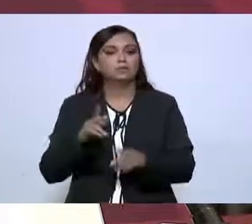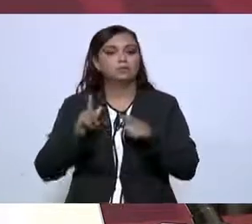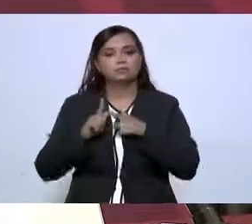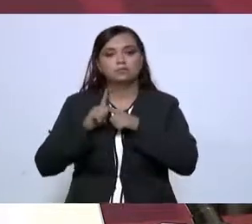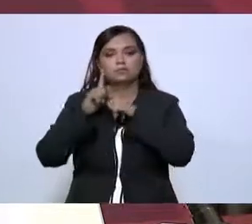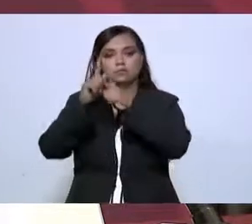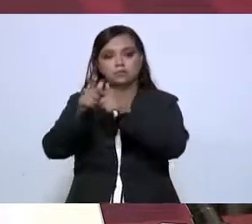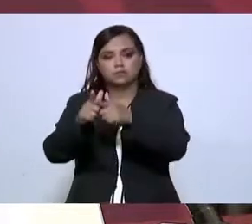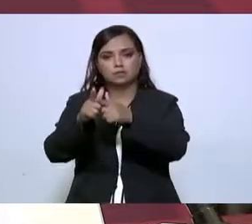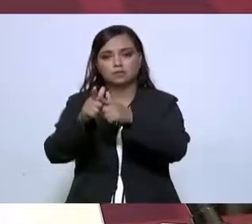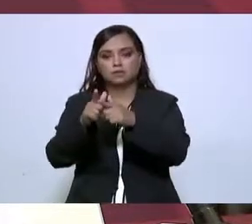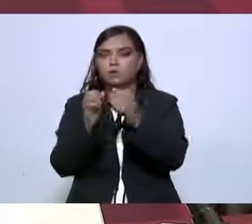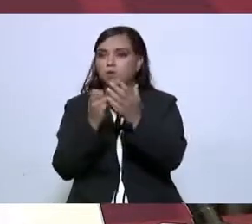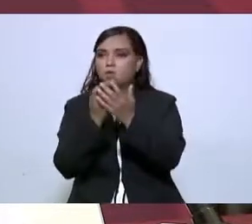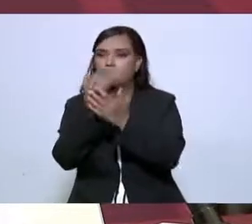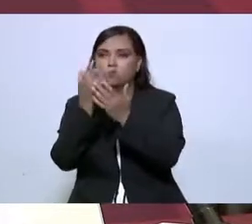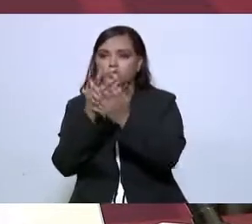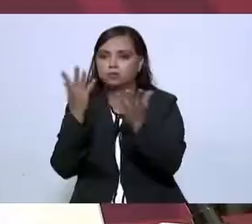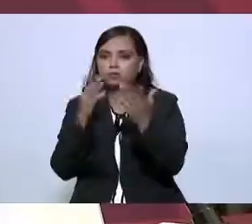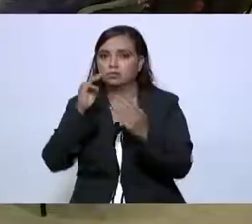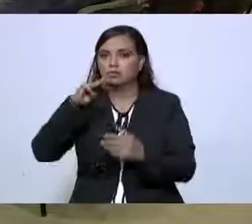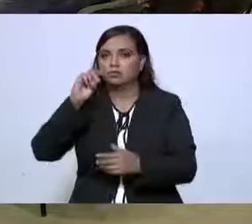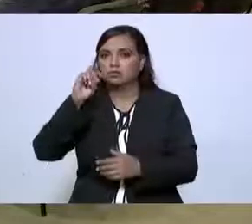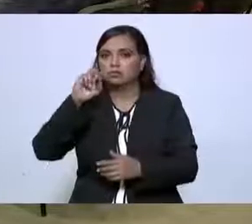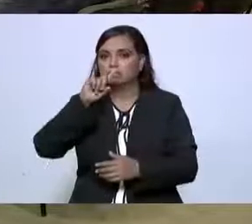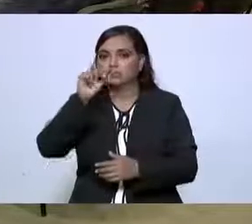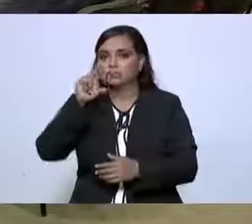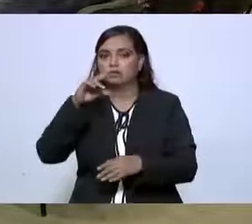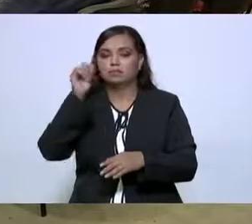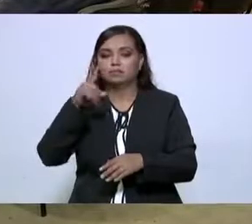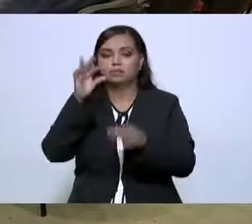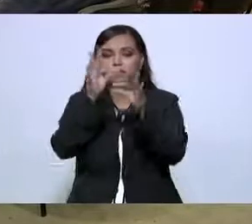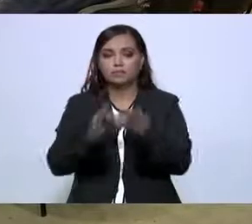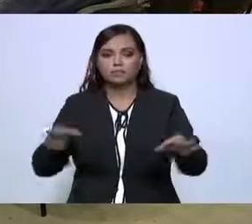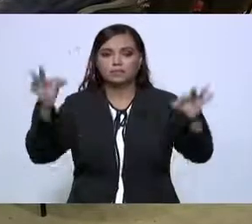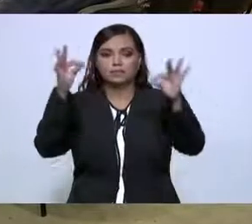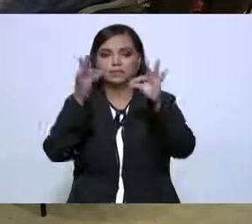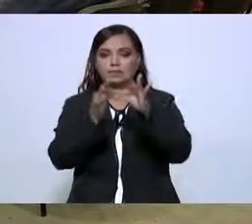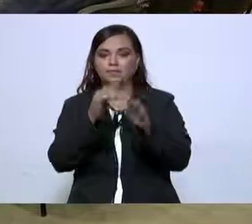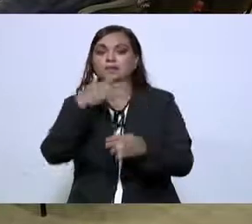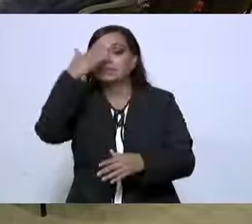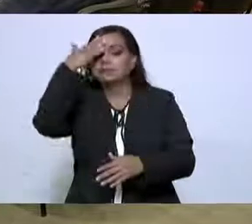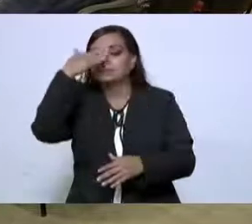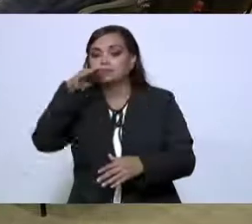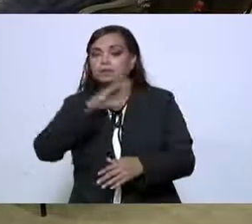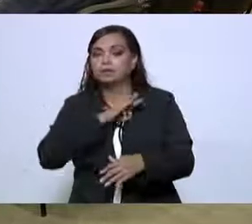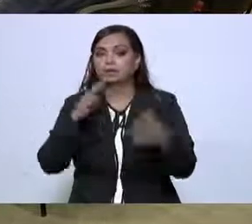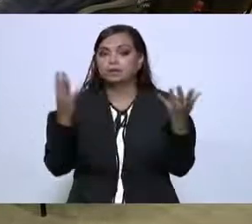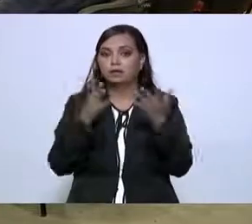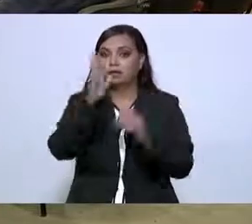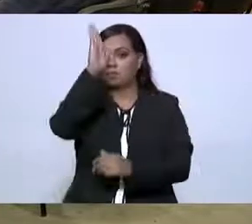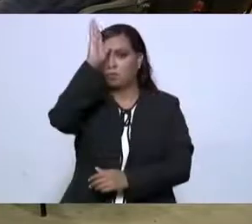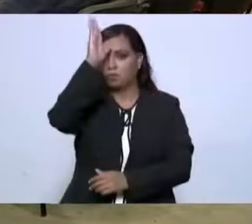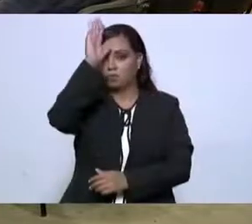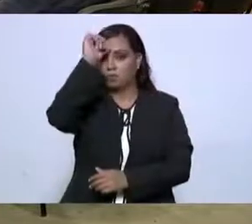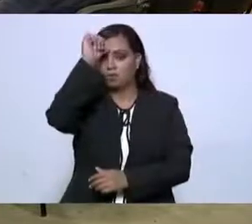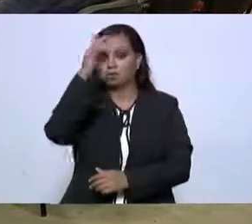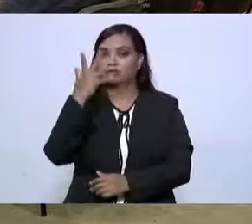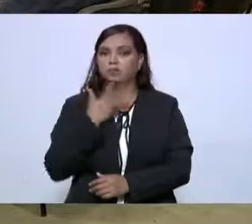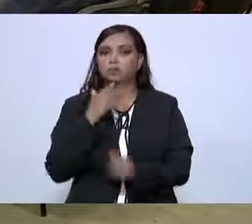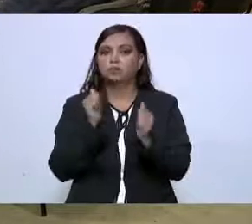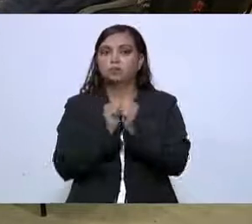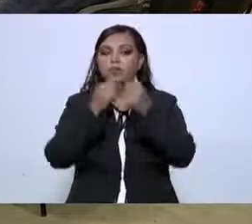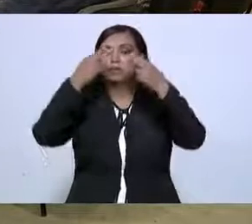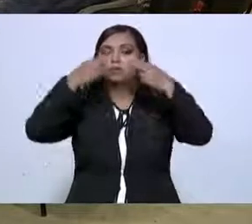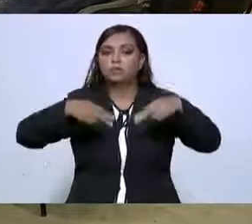seguir modernizando. También es importante que se sepa que se logró un acuerdo con